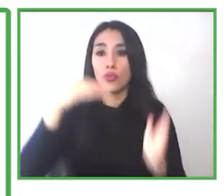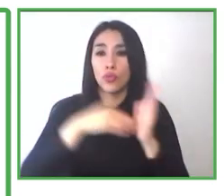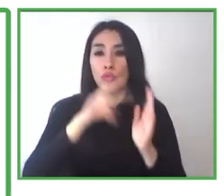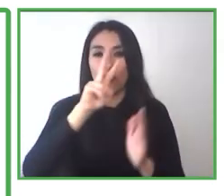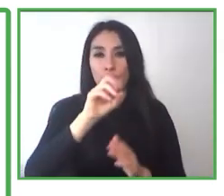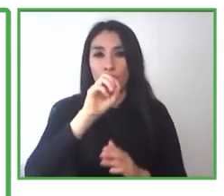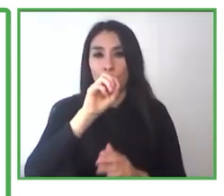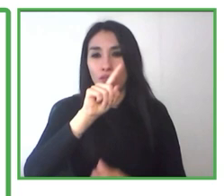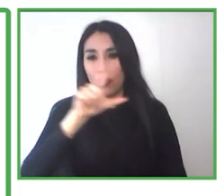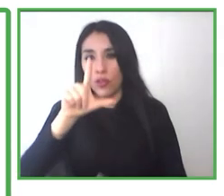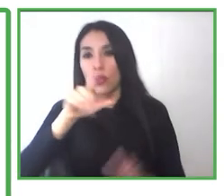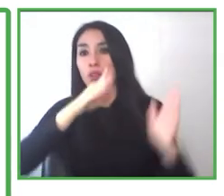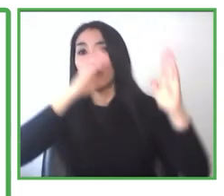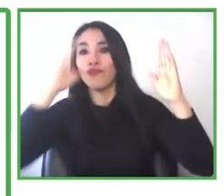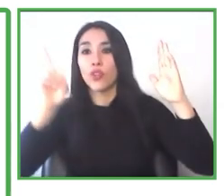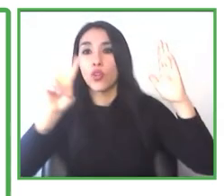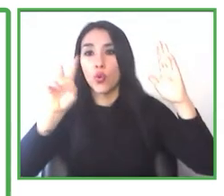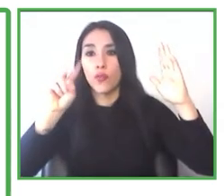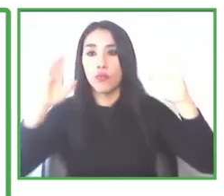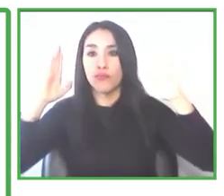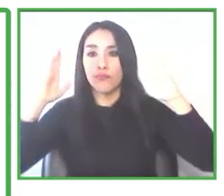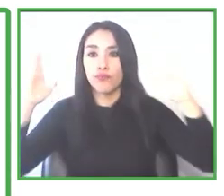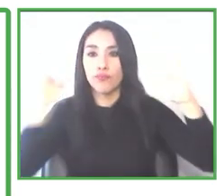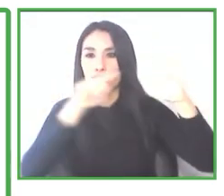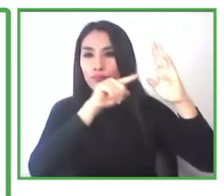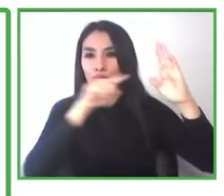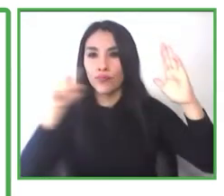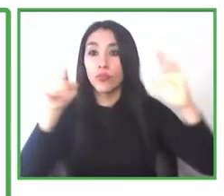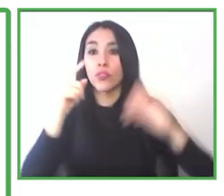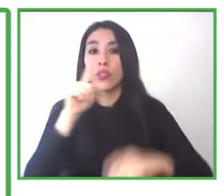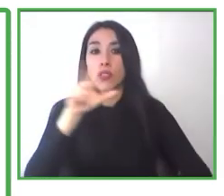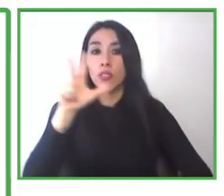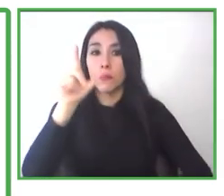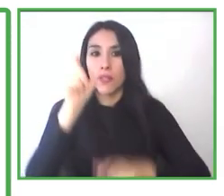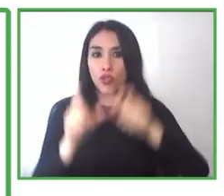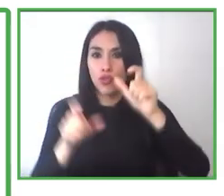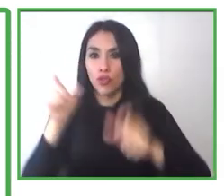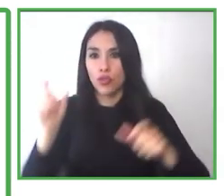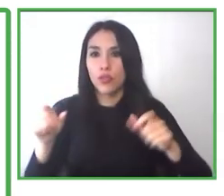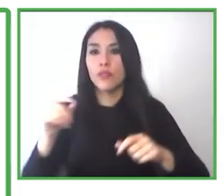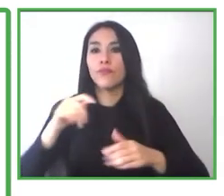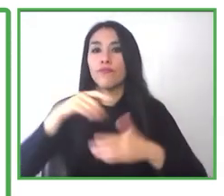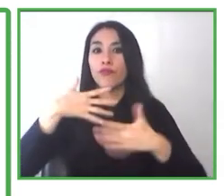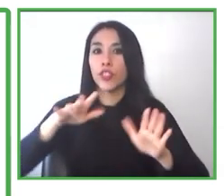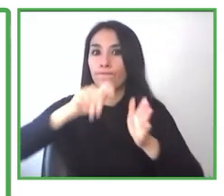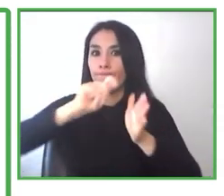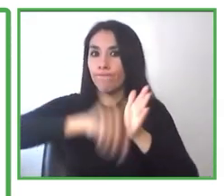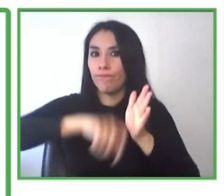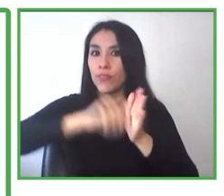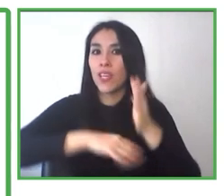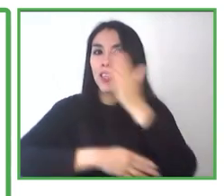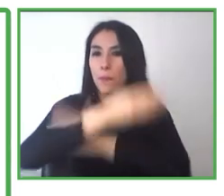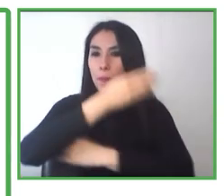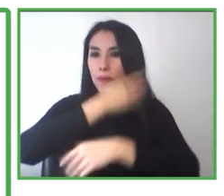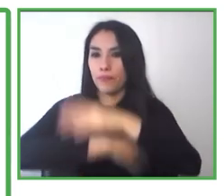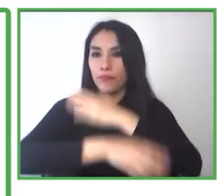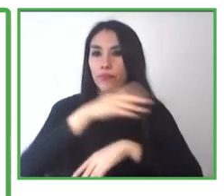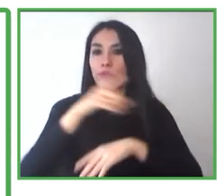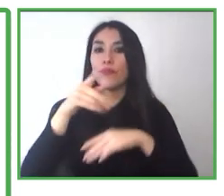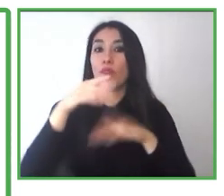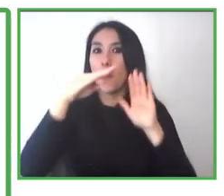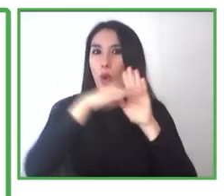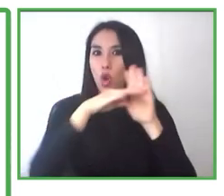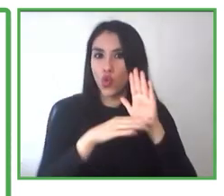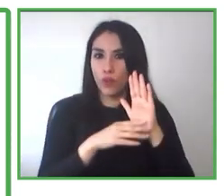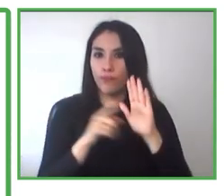personas con discapacidad se inscribieron en nuestro programa, 128 personas de esas personas que ingresaron fueron contratadas